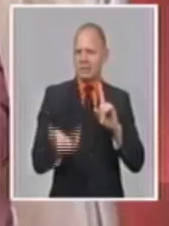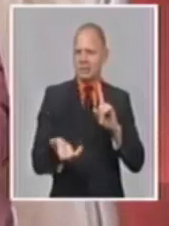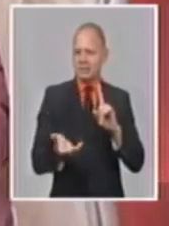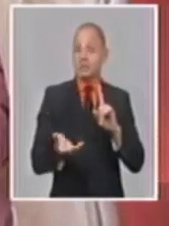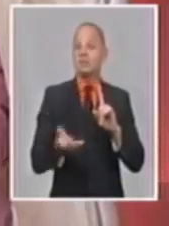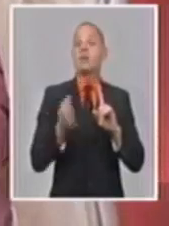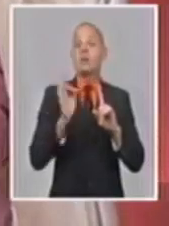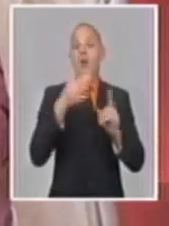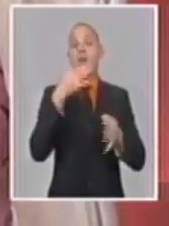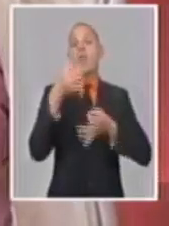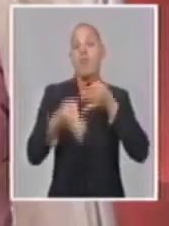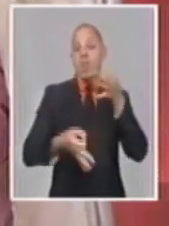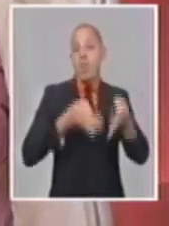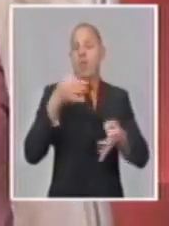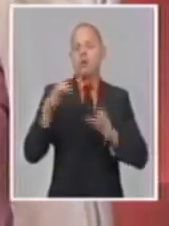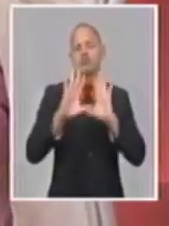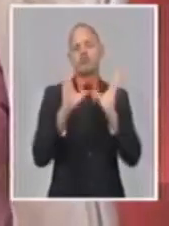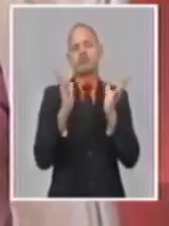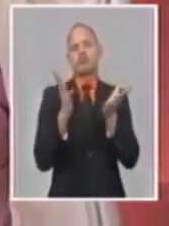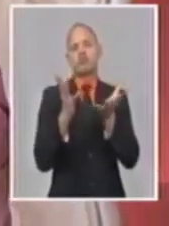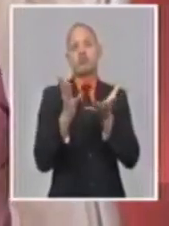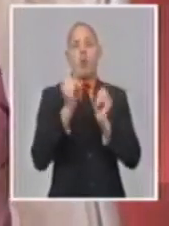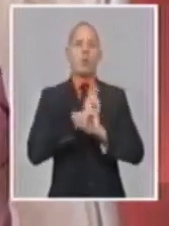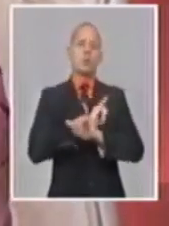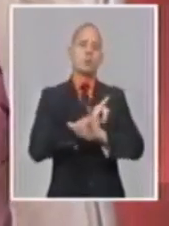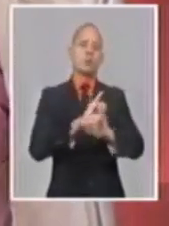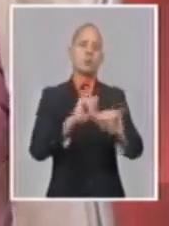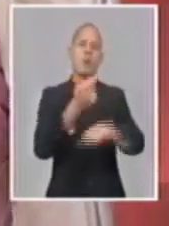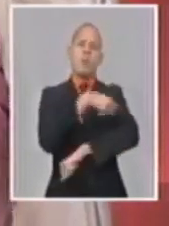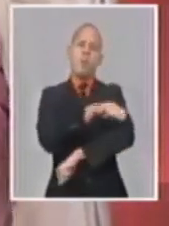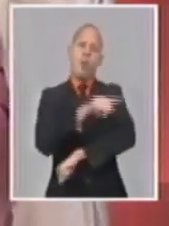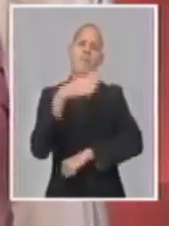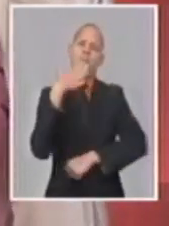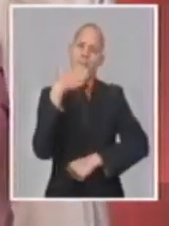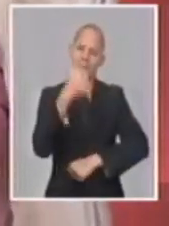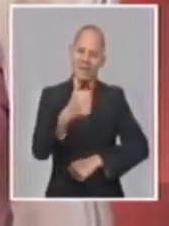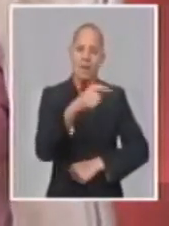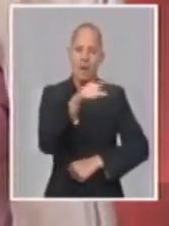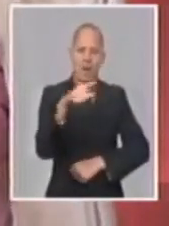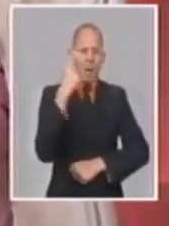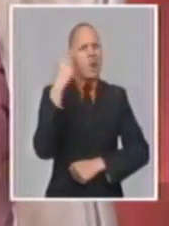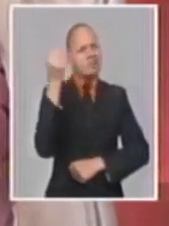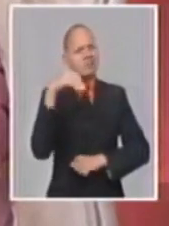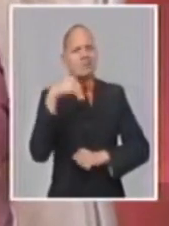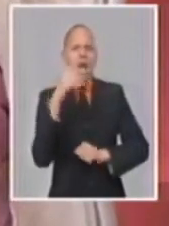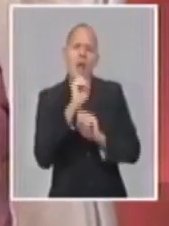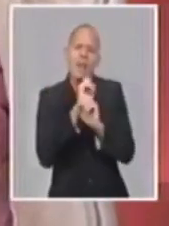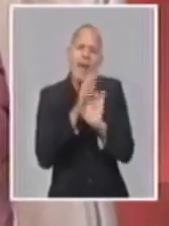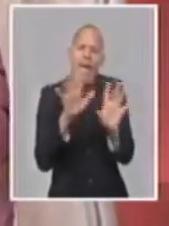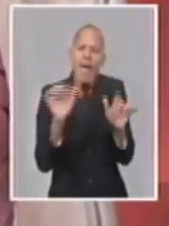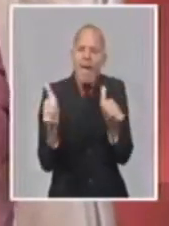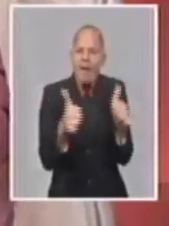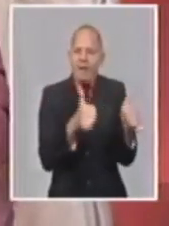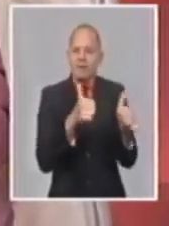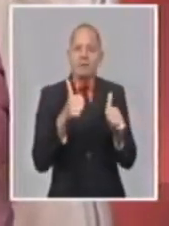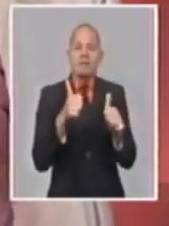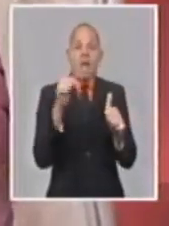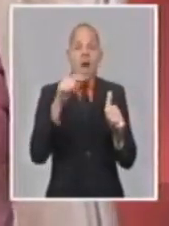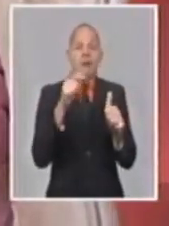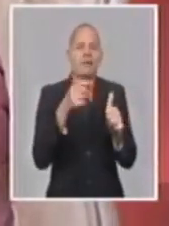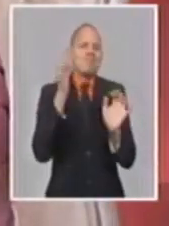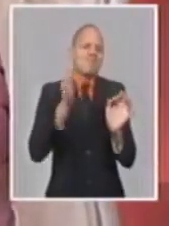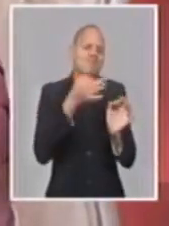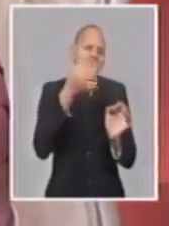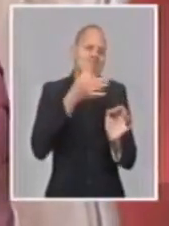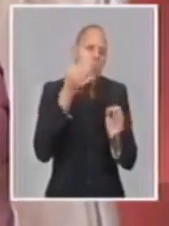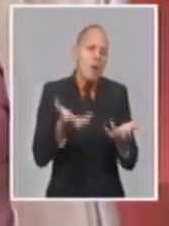objetivo, por supuesto, que siempre perseguimos mantener informados a la población actualizado y, sobre todo, tratar de